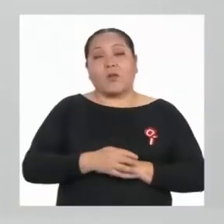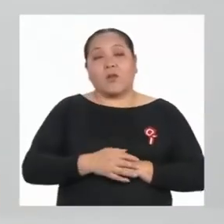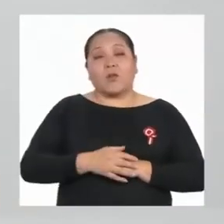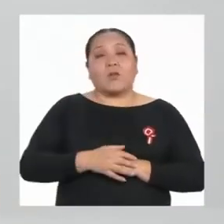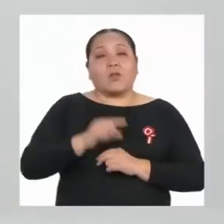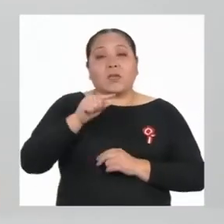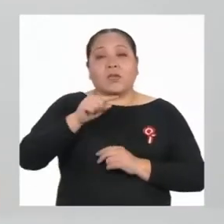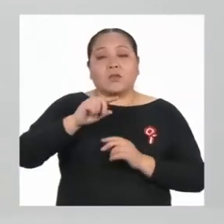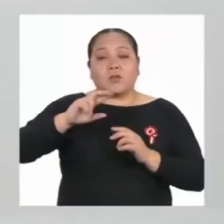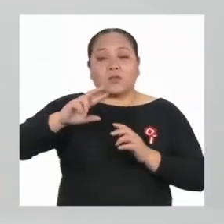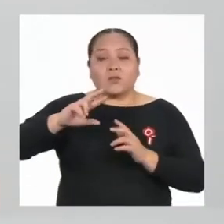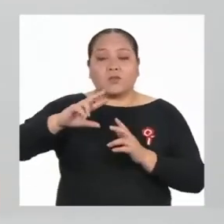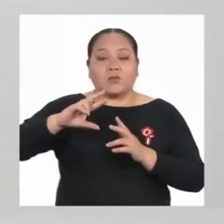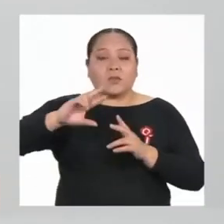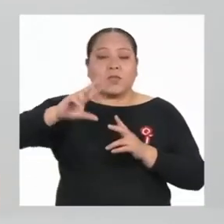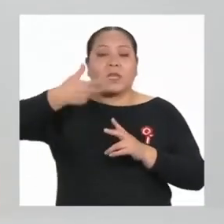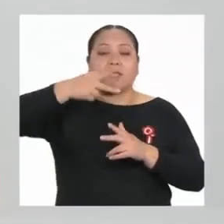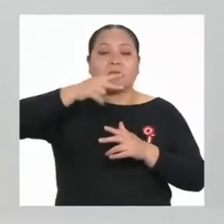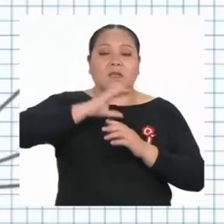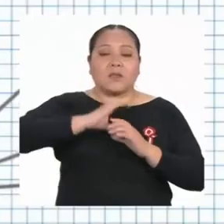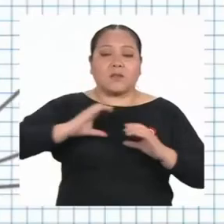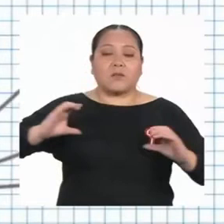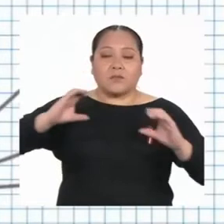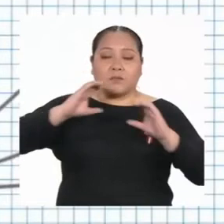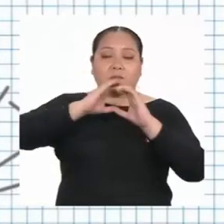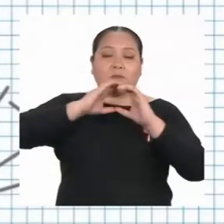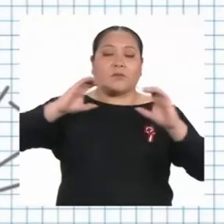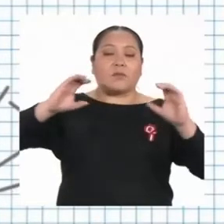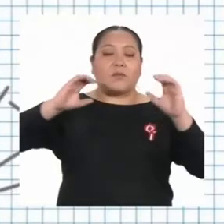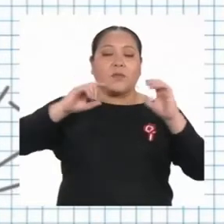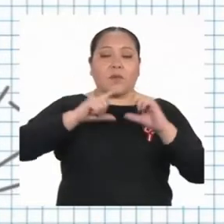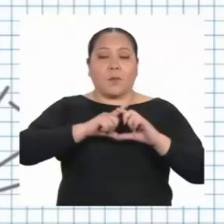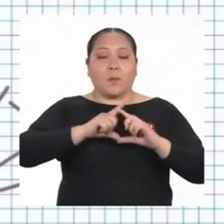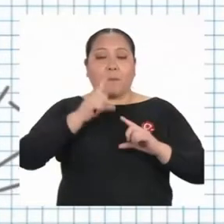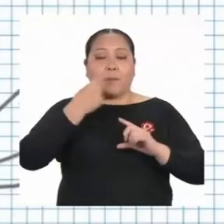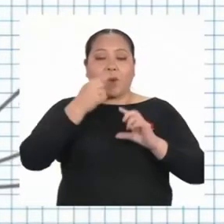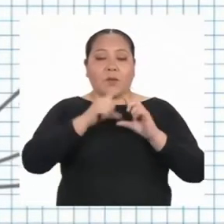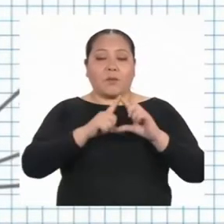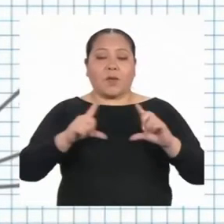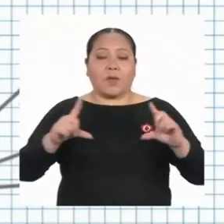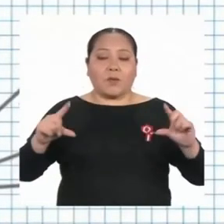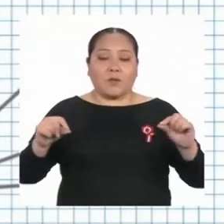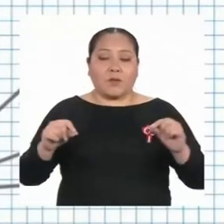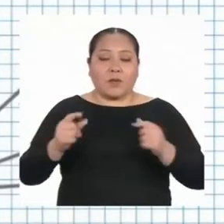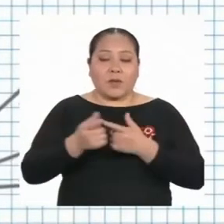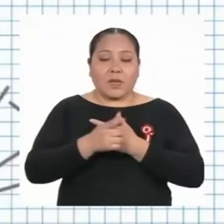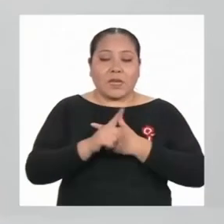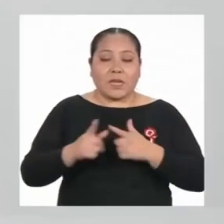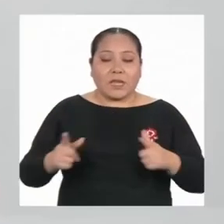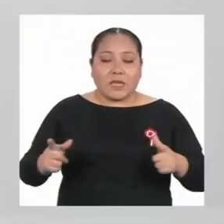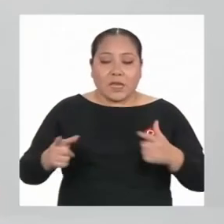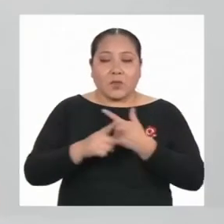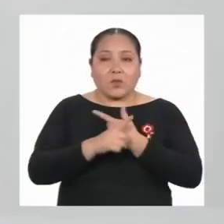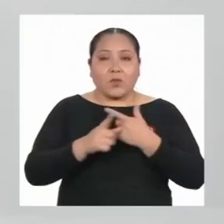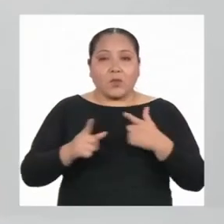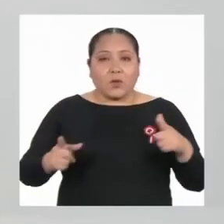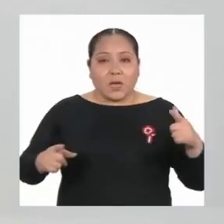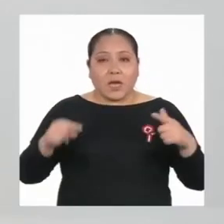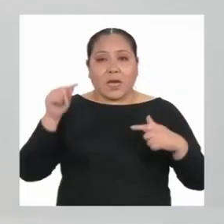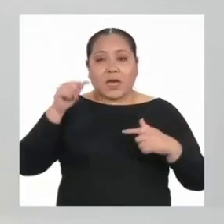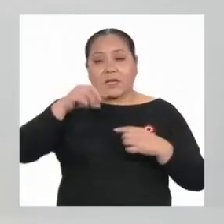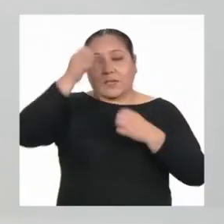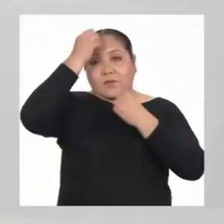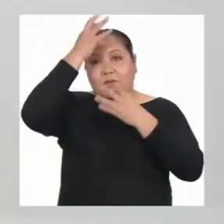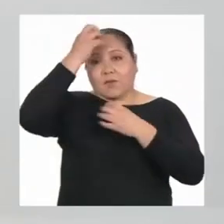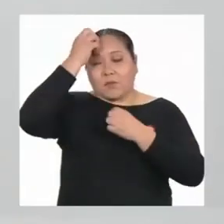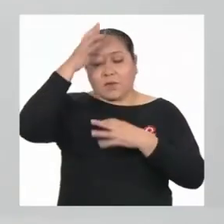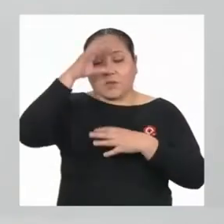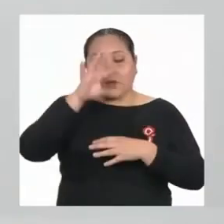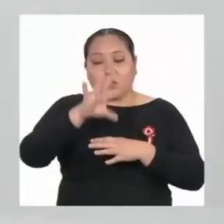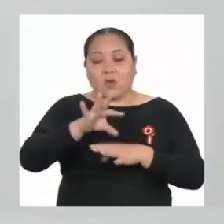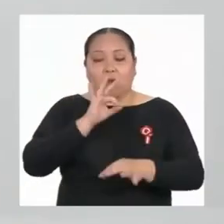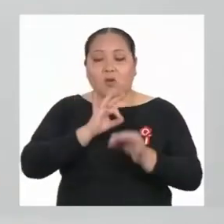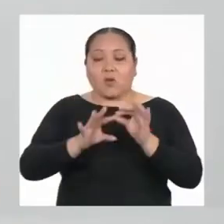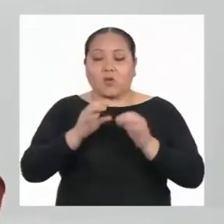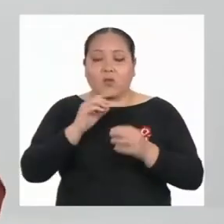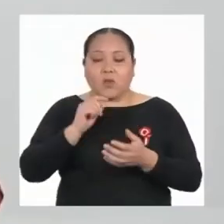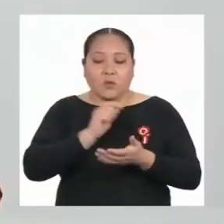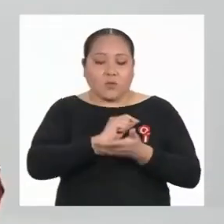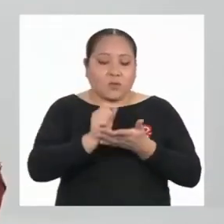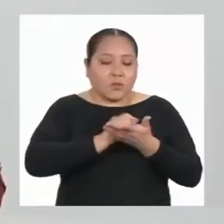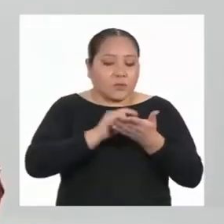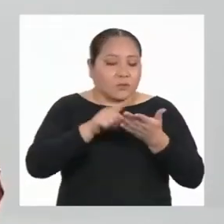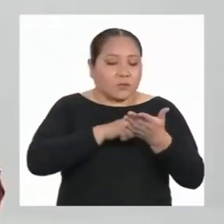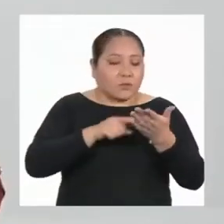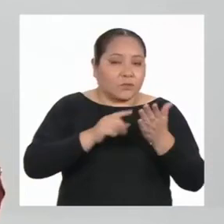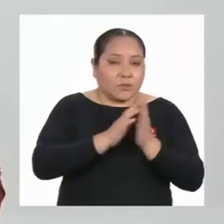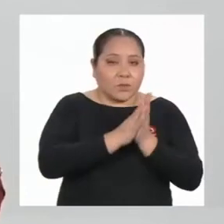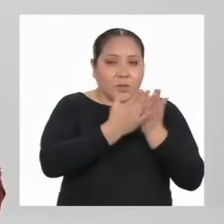tercer nivel de la comprensión lectora. Primero es el nivel literal, donde la información la encontramos en el mismo texto.